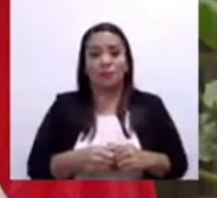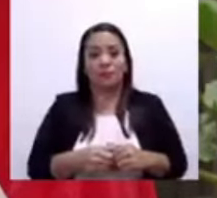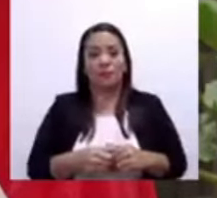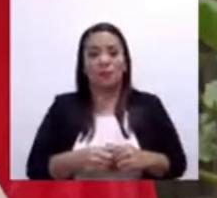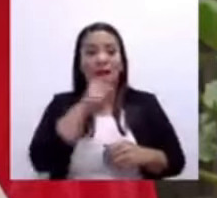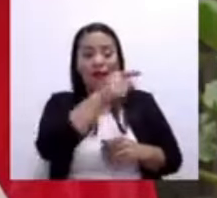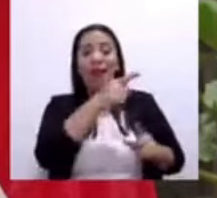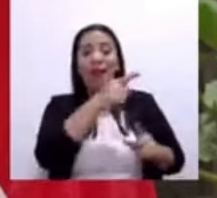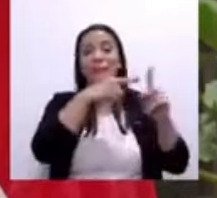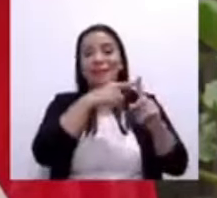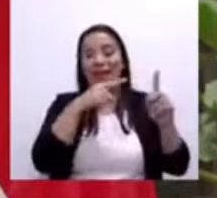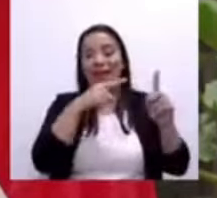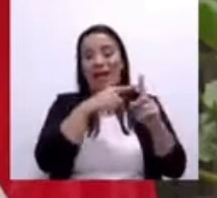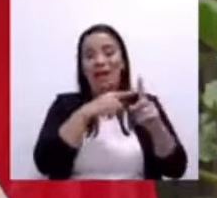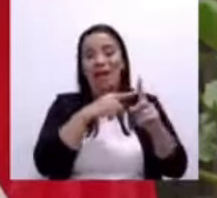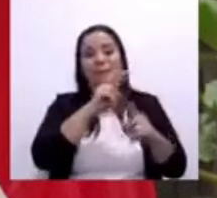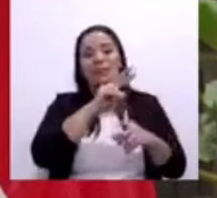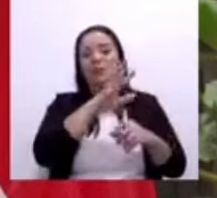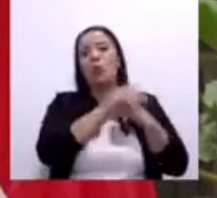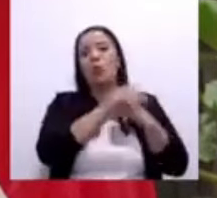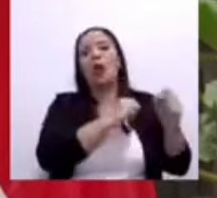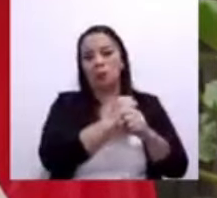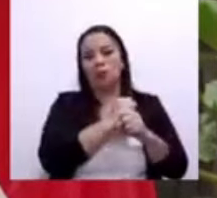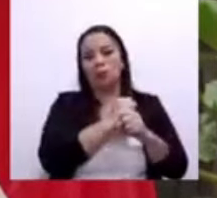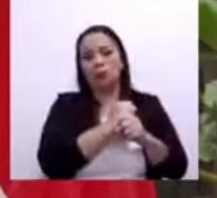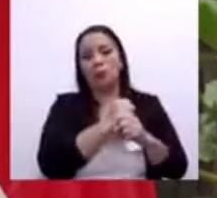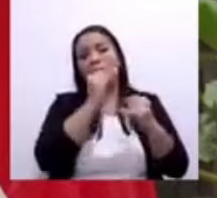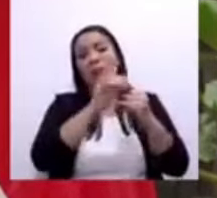años. Uy, qué pena.